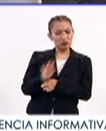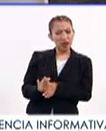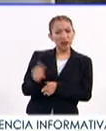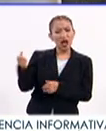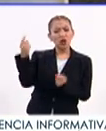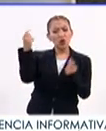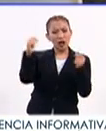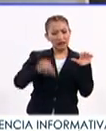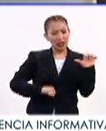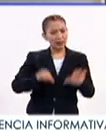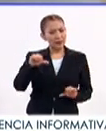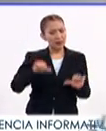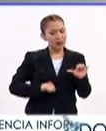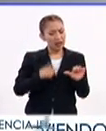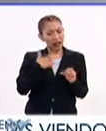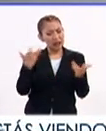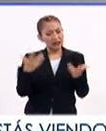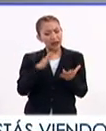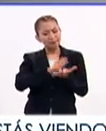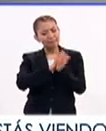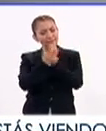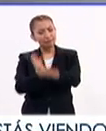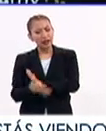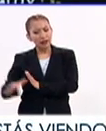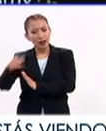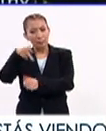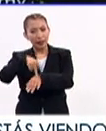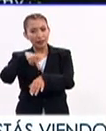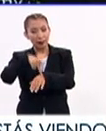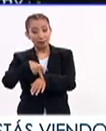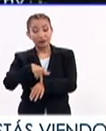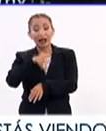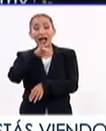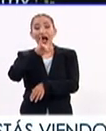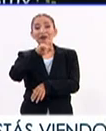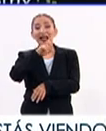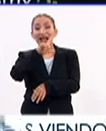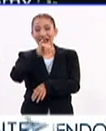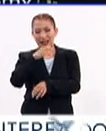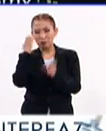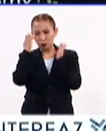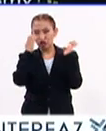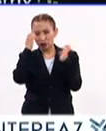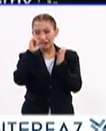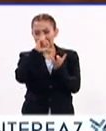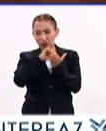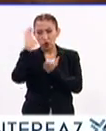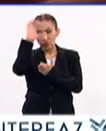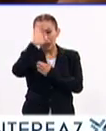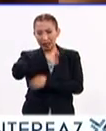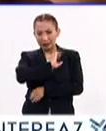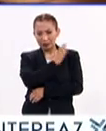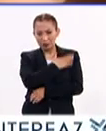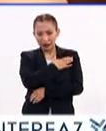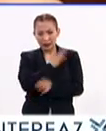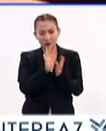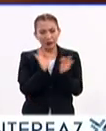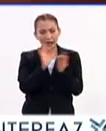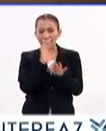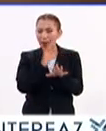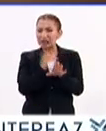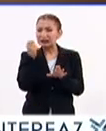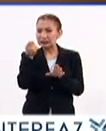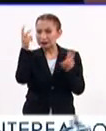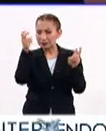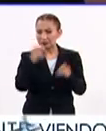que tienen algunas acciones de cambiar el significado de una piedra. Javier Lara, coordinador de exposiciones del Centro Cultural España, nos explica